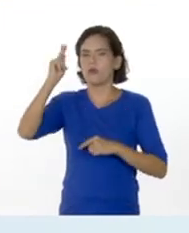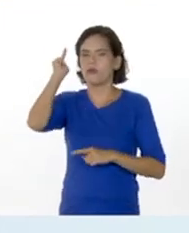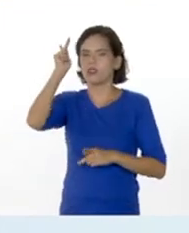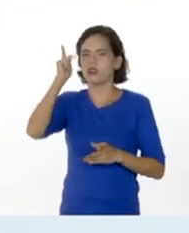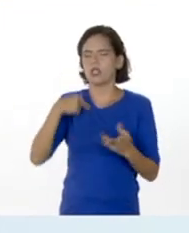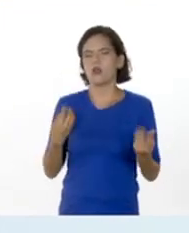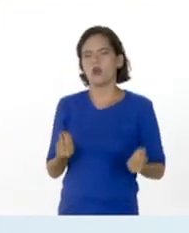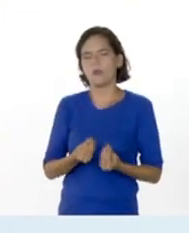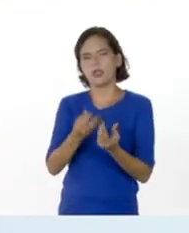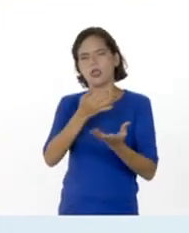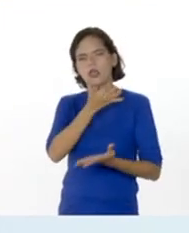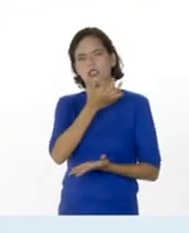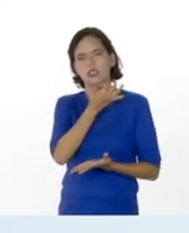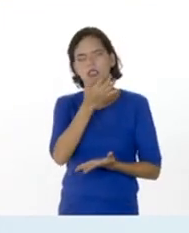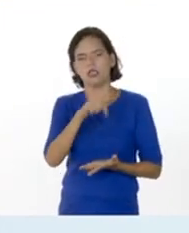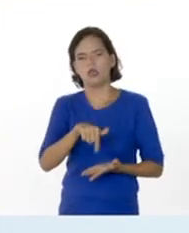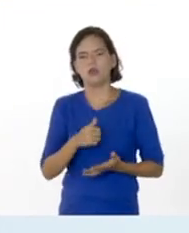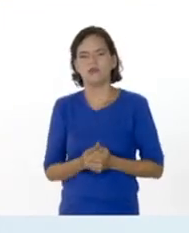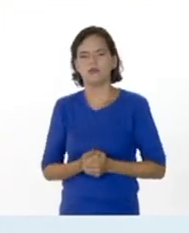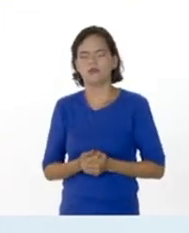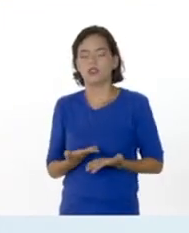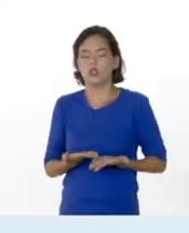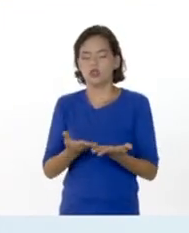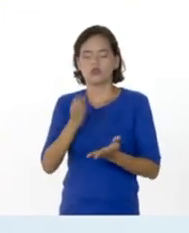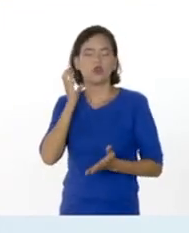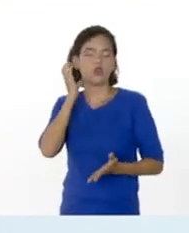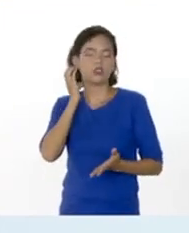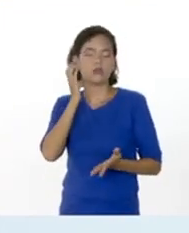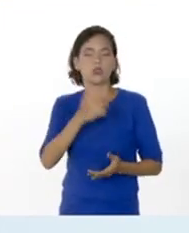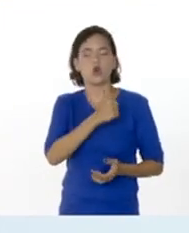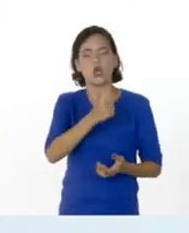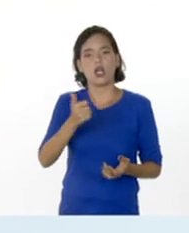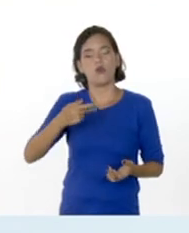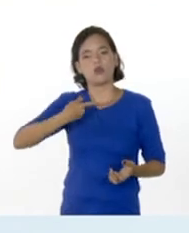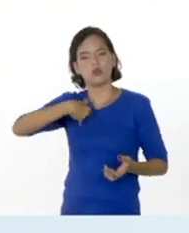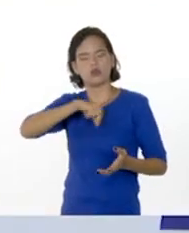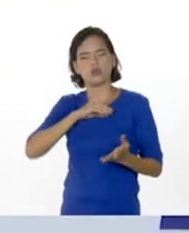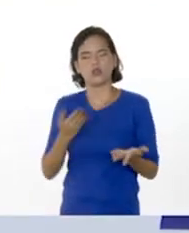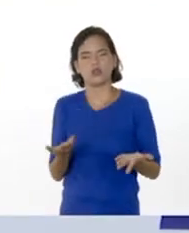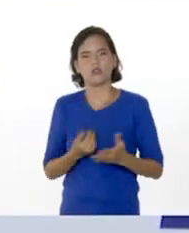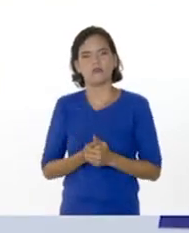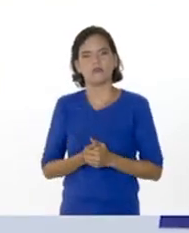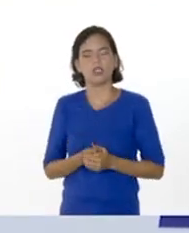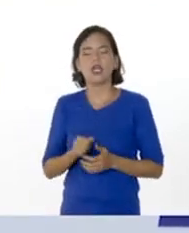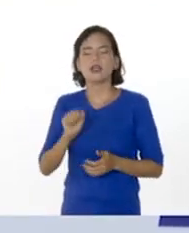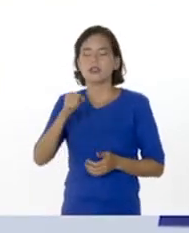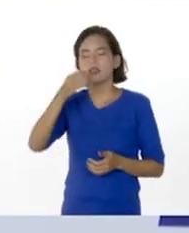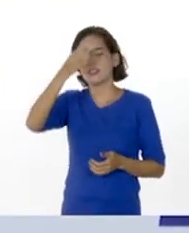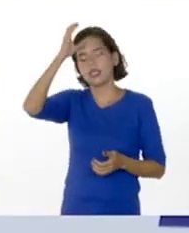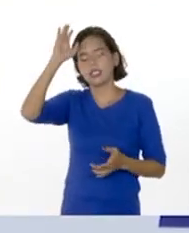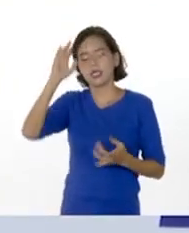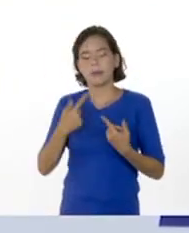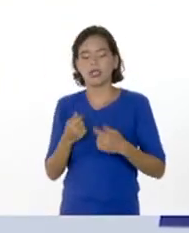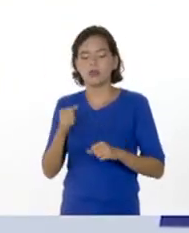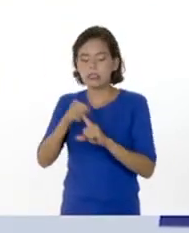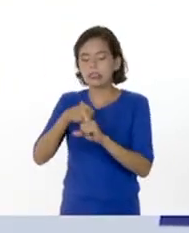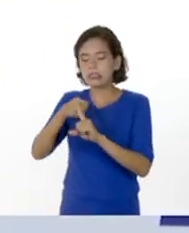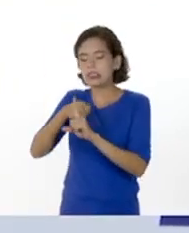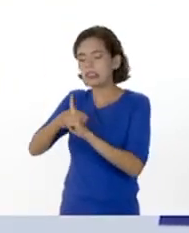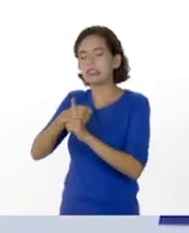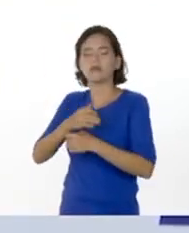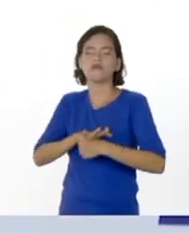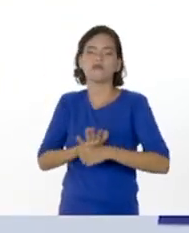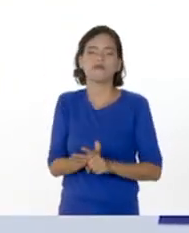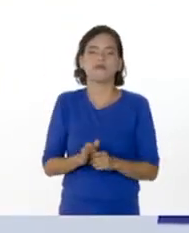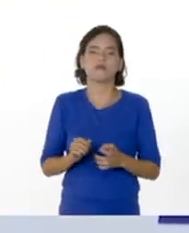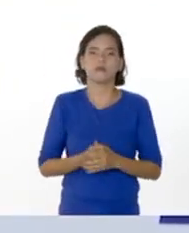acompañaron en la tarde de hoy e impartieron sus conocimientos con cada uno de nosotros. Así es, César. Pero recuerda que seguimos en la batalla de